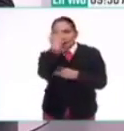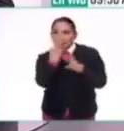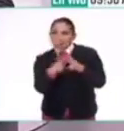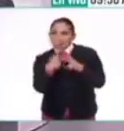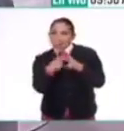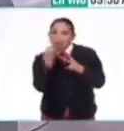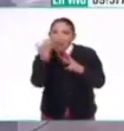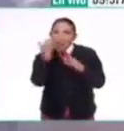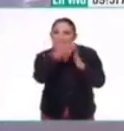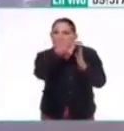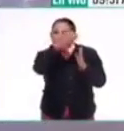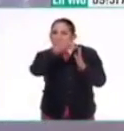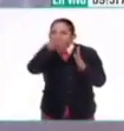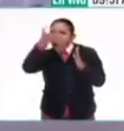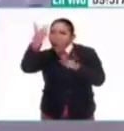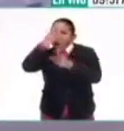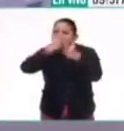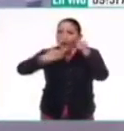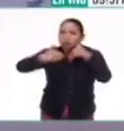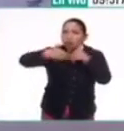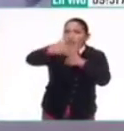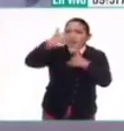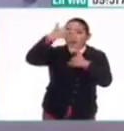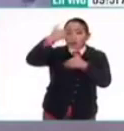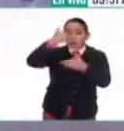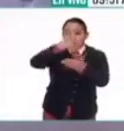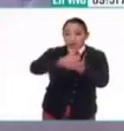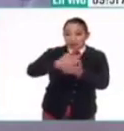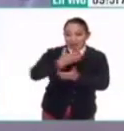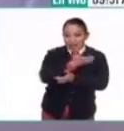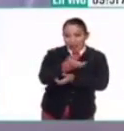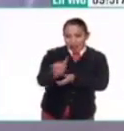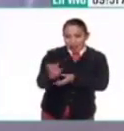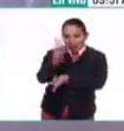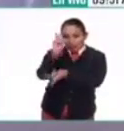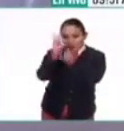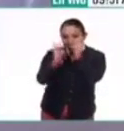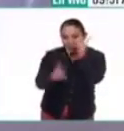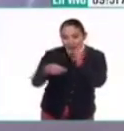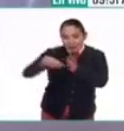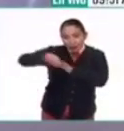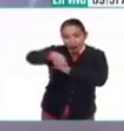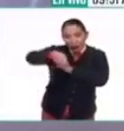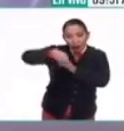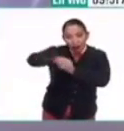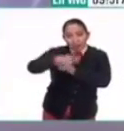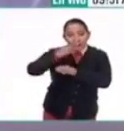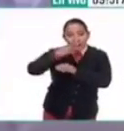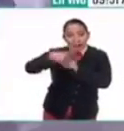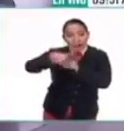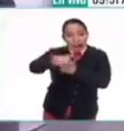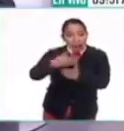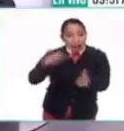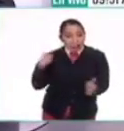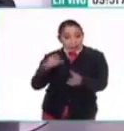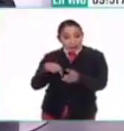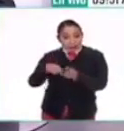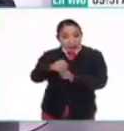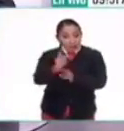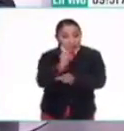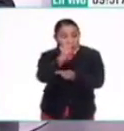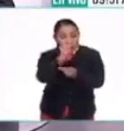meteorológico de cómo viene. Como son sociedades agrícolas, tienen que conocer muy bien si adelantan o no la siembra.